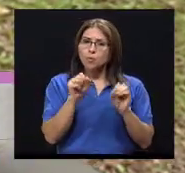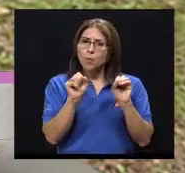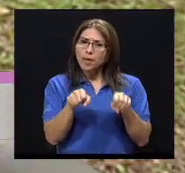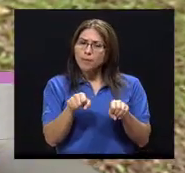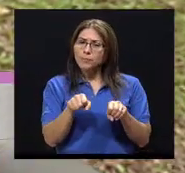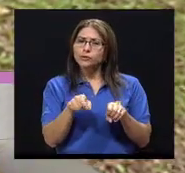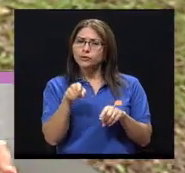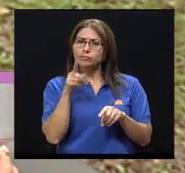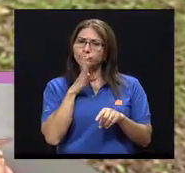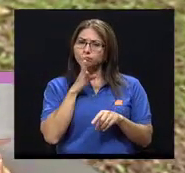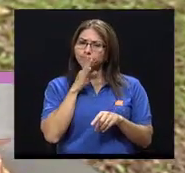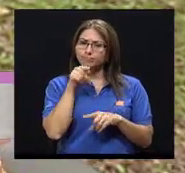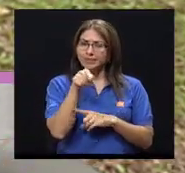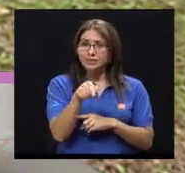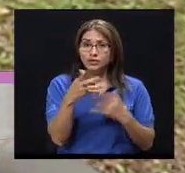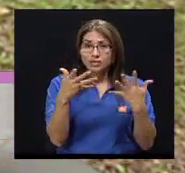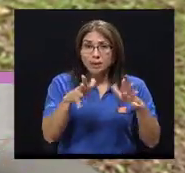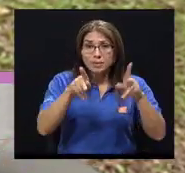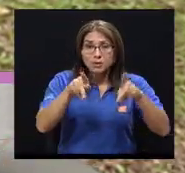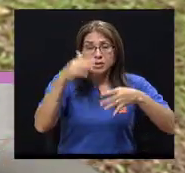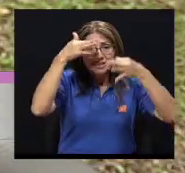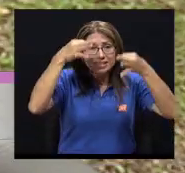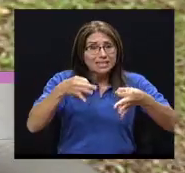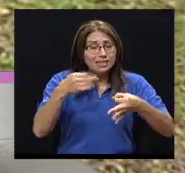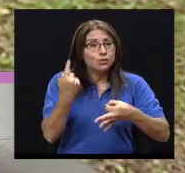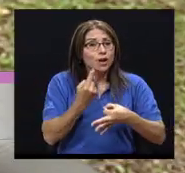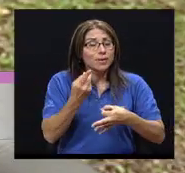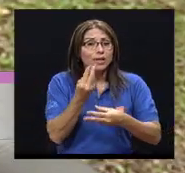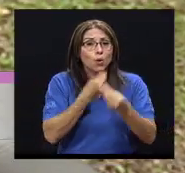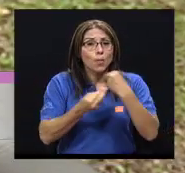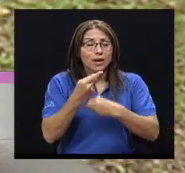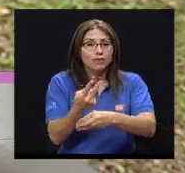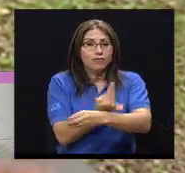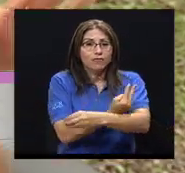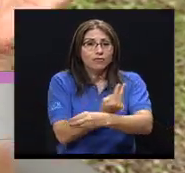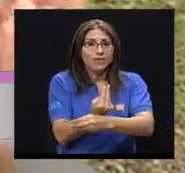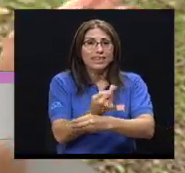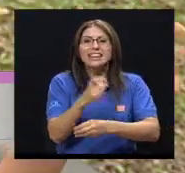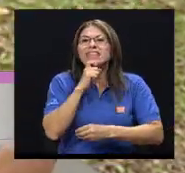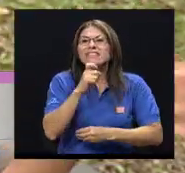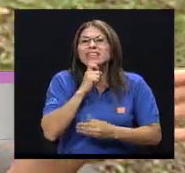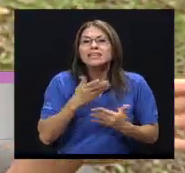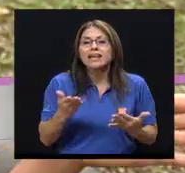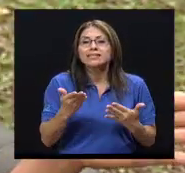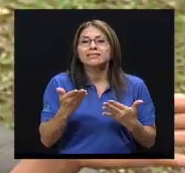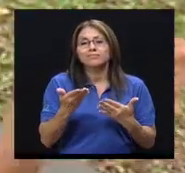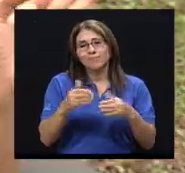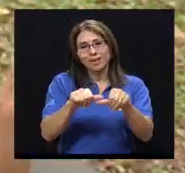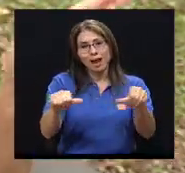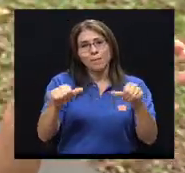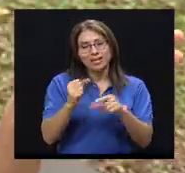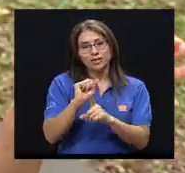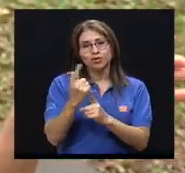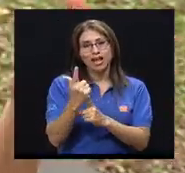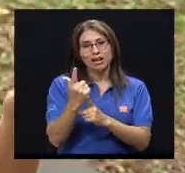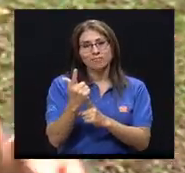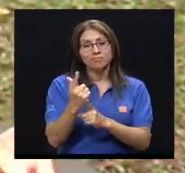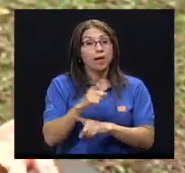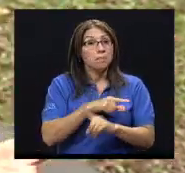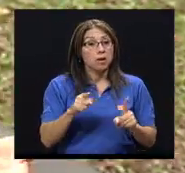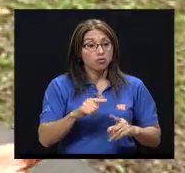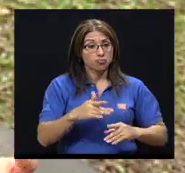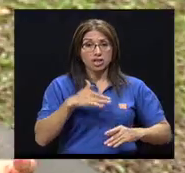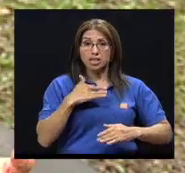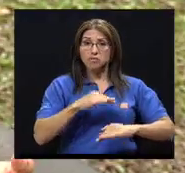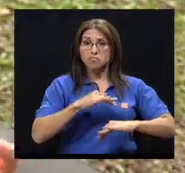esa parte del vegetarianismo, en realidad lo difícil de ser vegetariano es la parte social. Nutricionalmente no es difícil, es muy fácil. De hecho, la